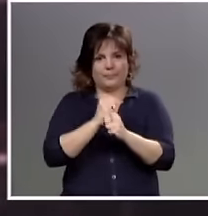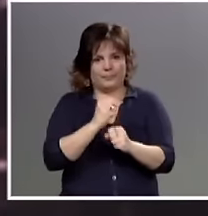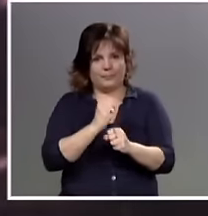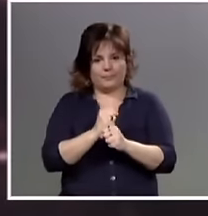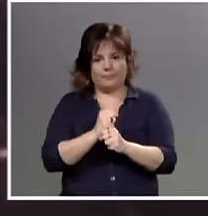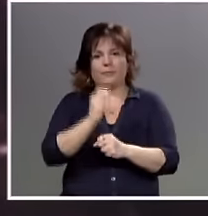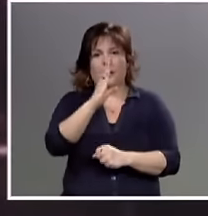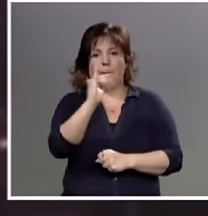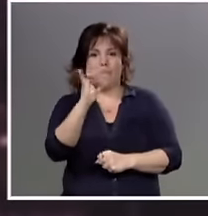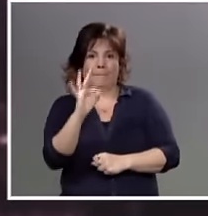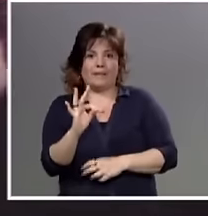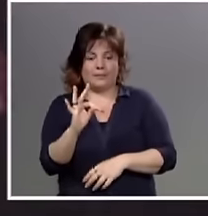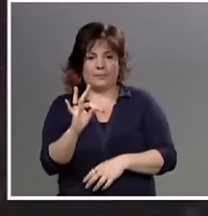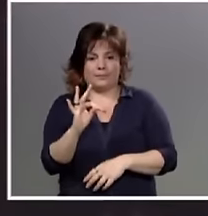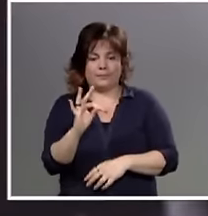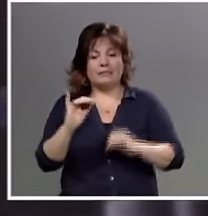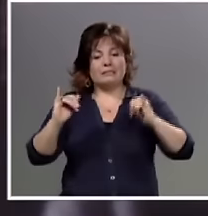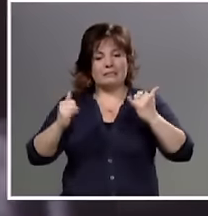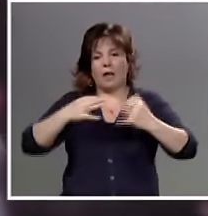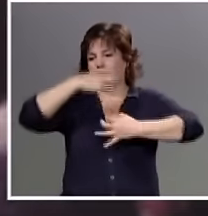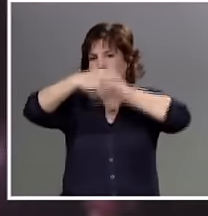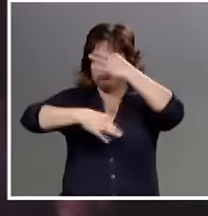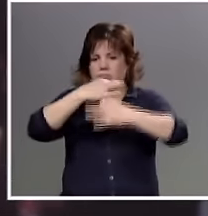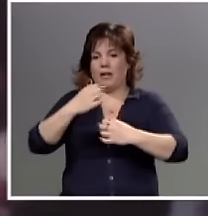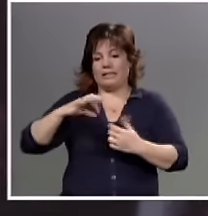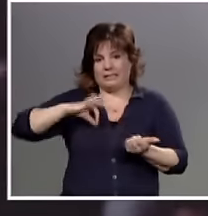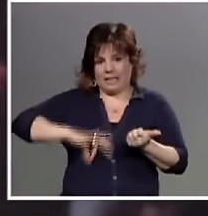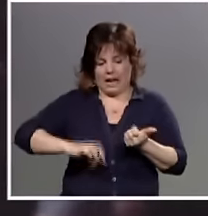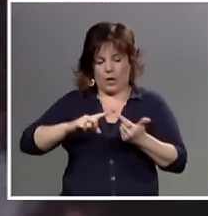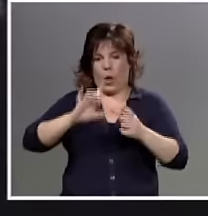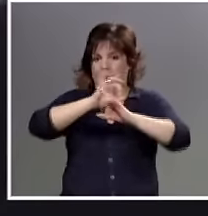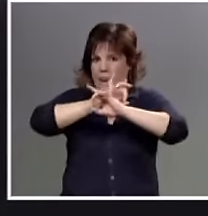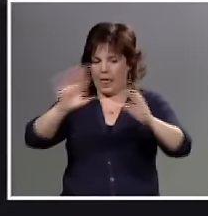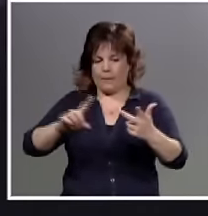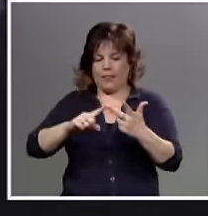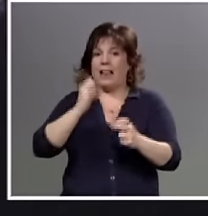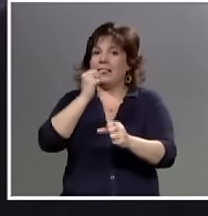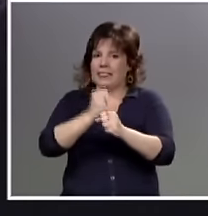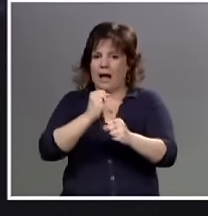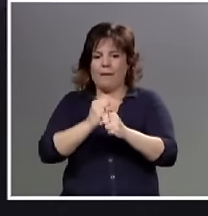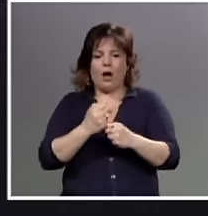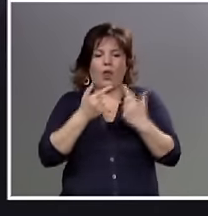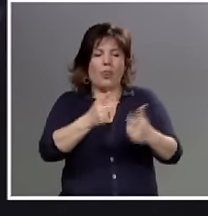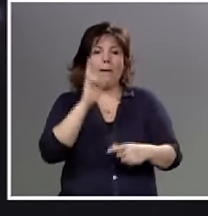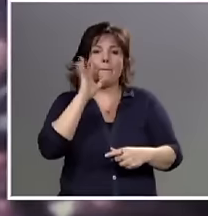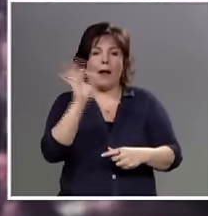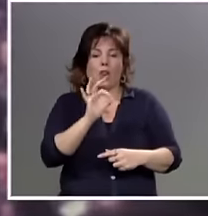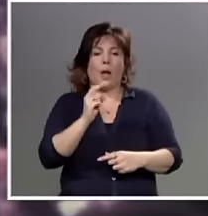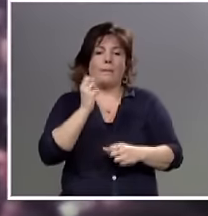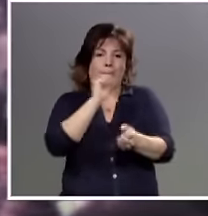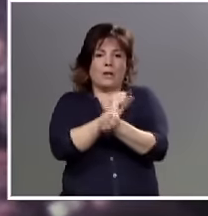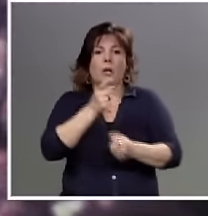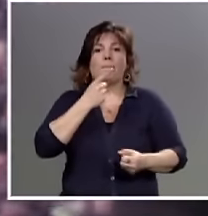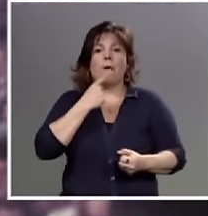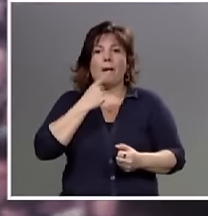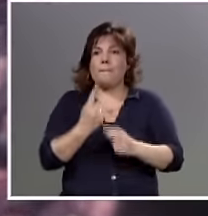el PIT. Bajo las consignas de salario, libertad, trabajo y amnistía, se realizó el primer